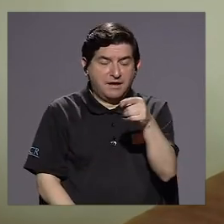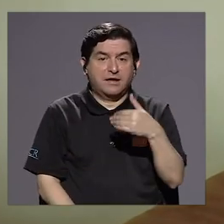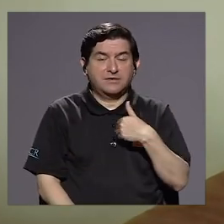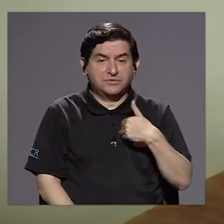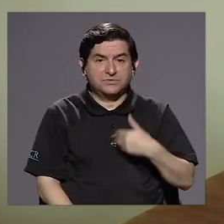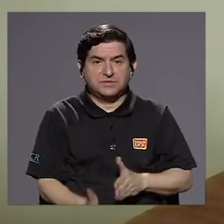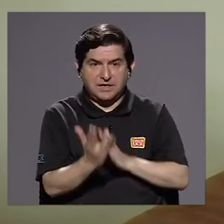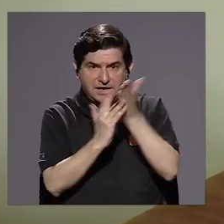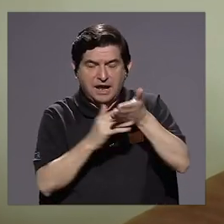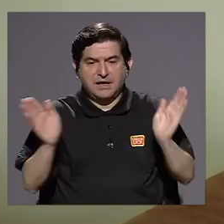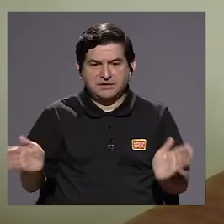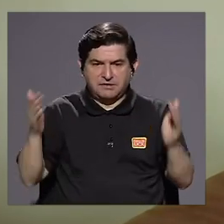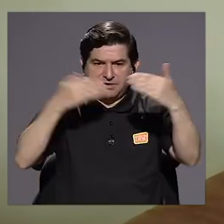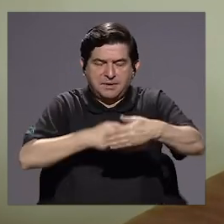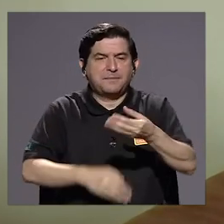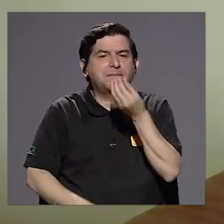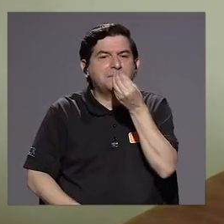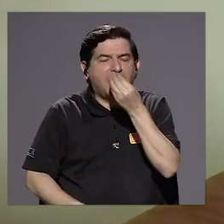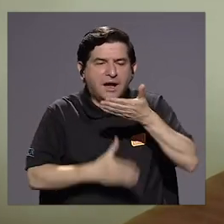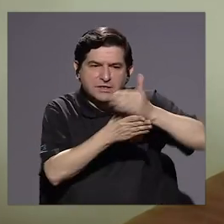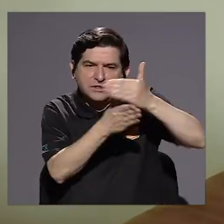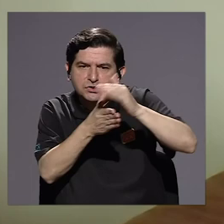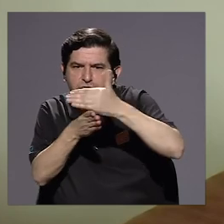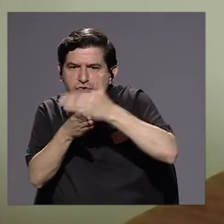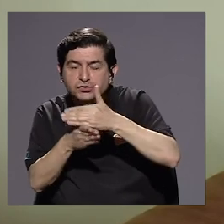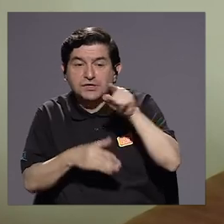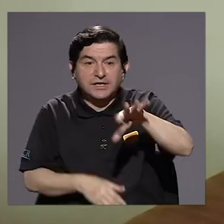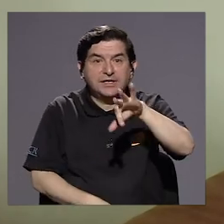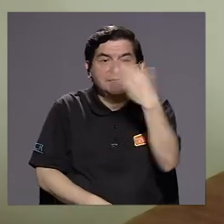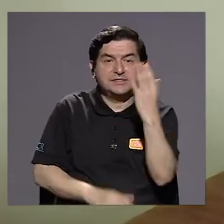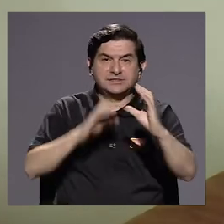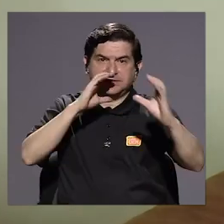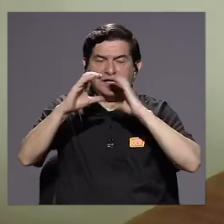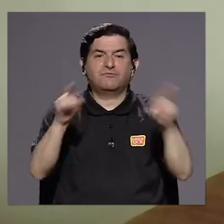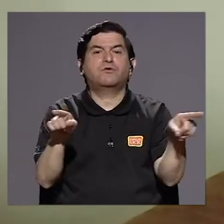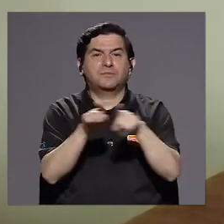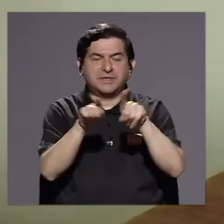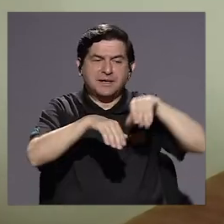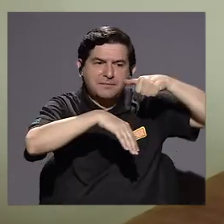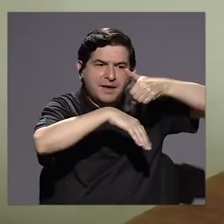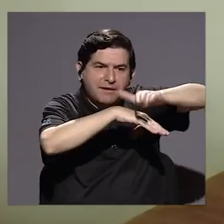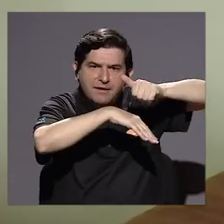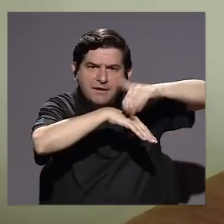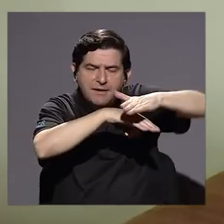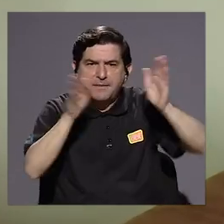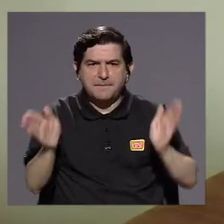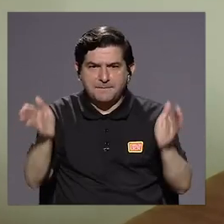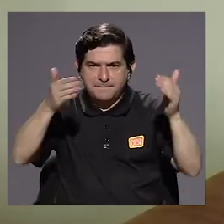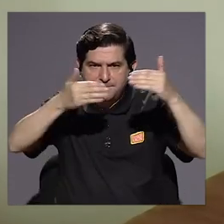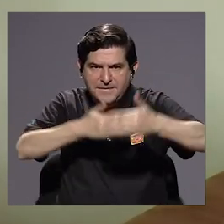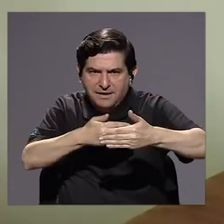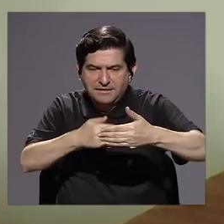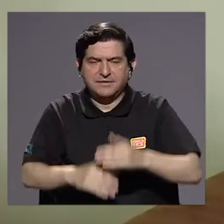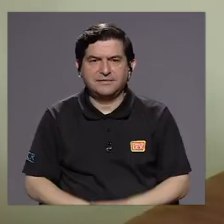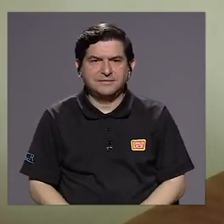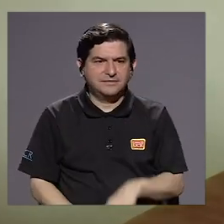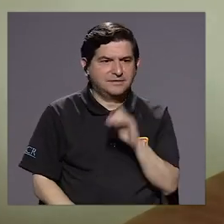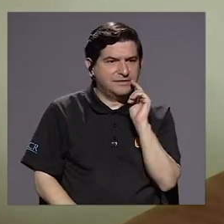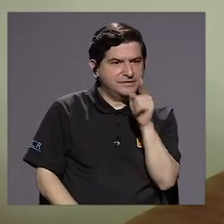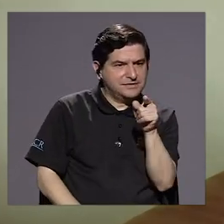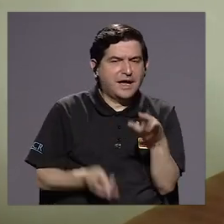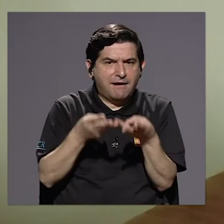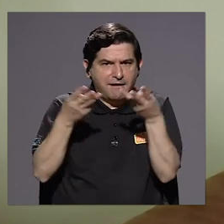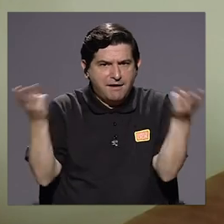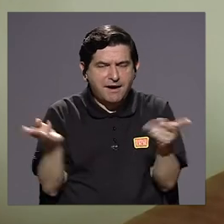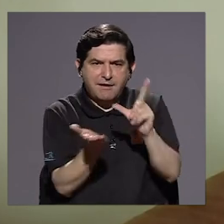de los paquetes de alimentación. Este ha sido el medio de comunicación, también enviar los paquetes, con los paquetes y ahí van a